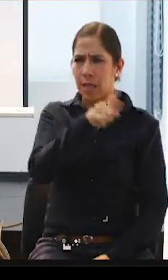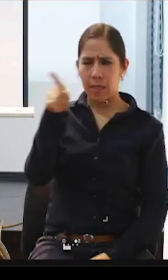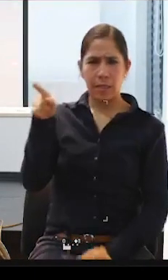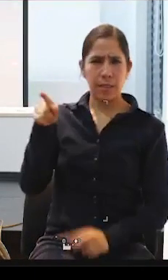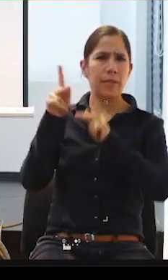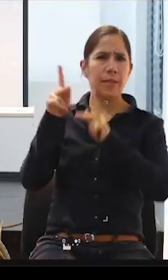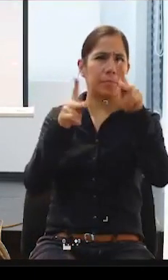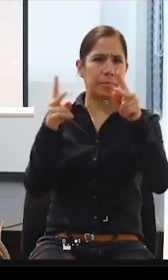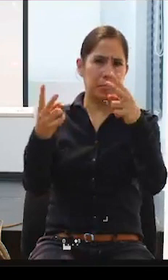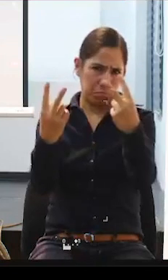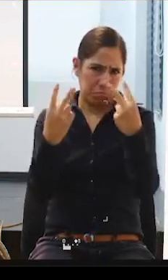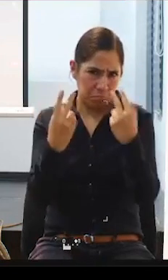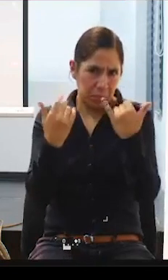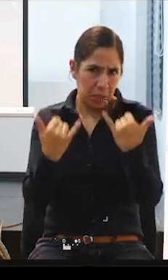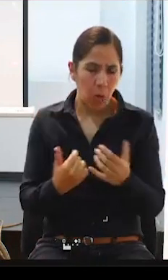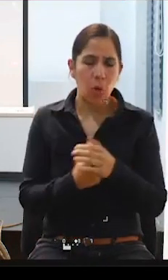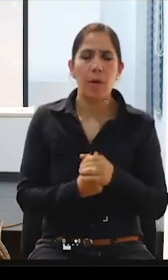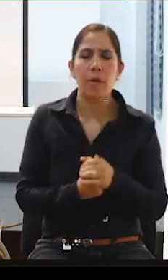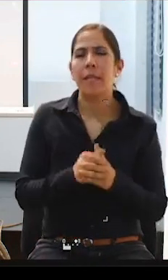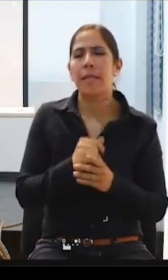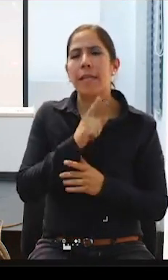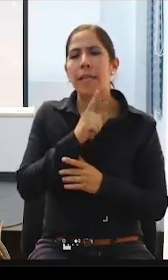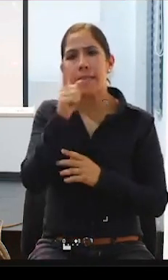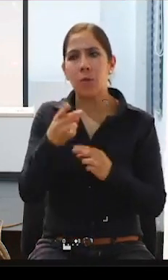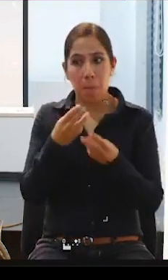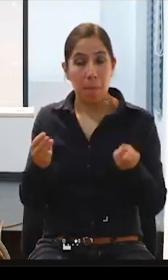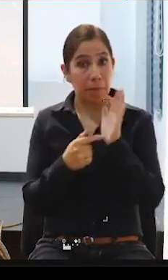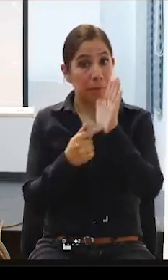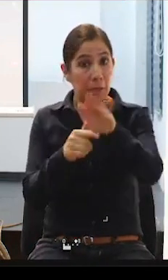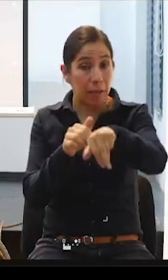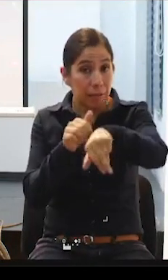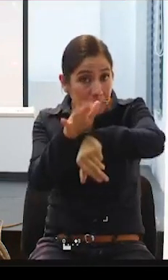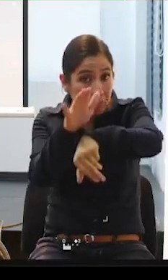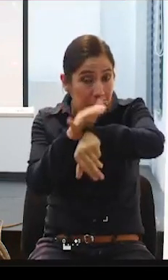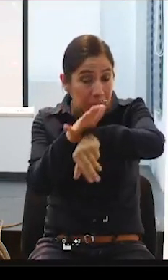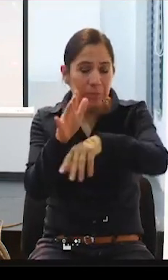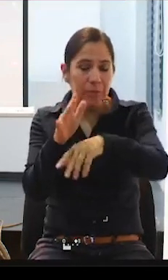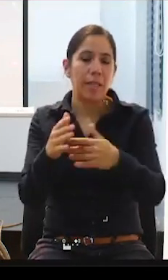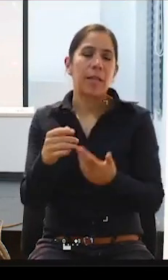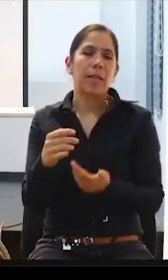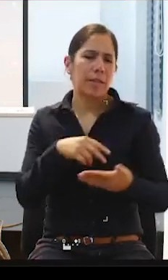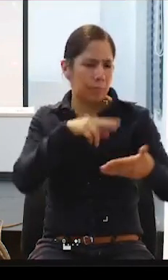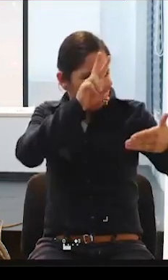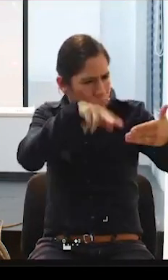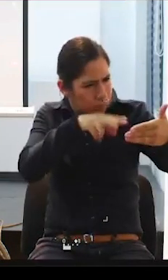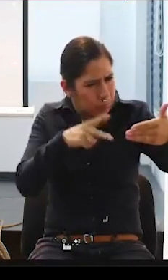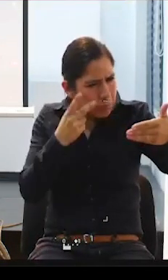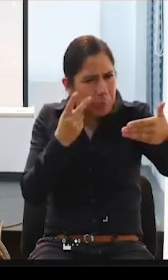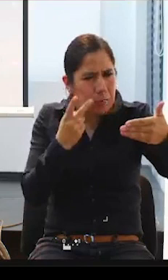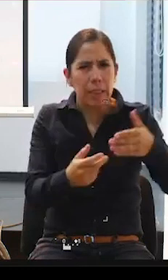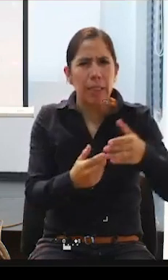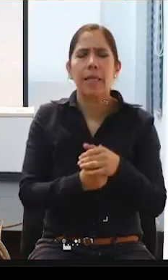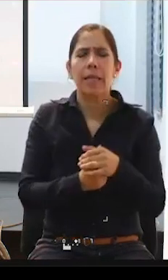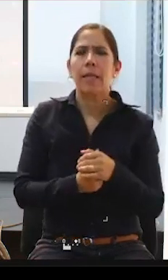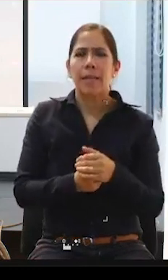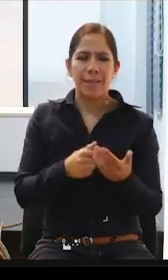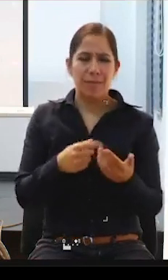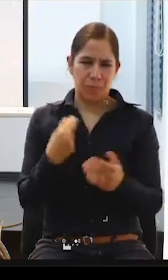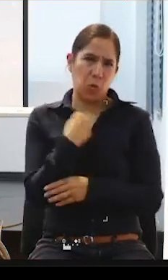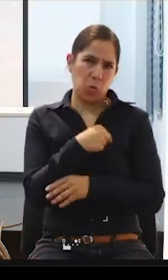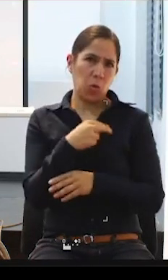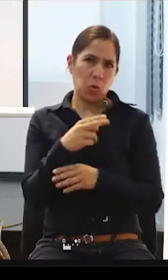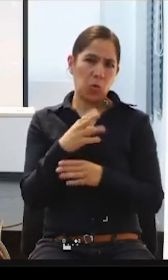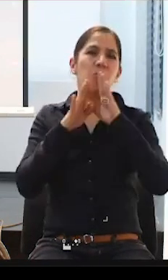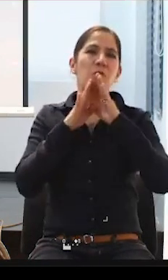o que van a ir revisando el material también que va a quedar en la página del CELP, tienen alguna